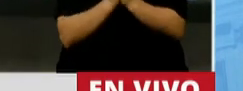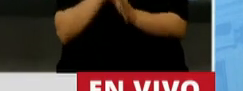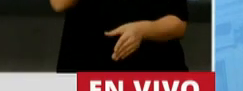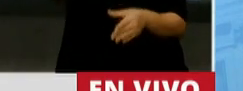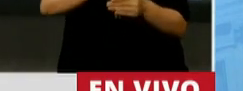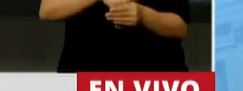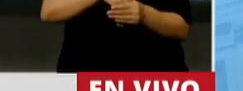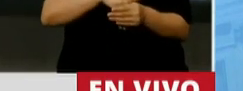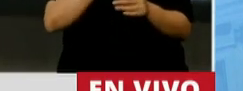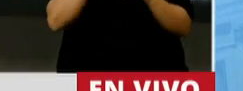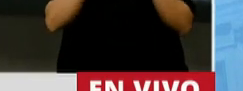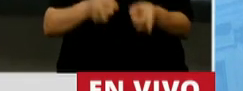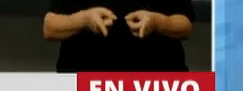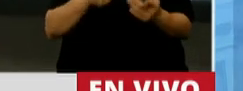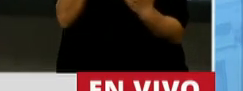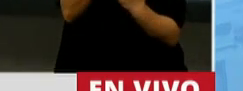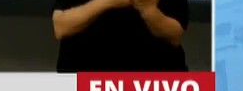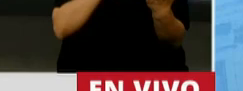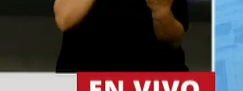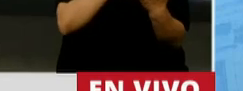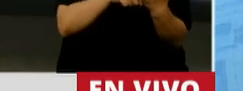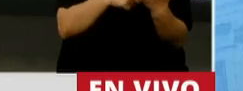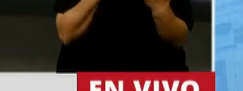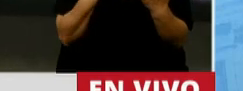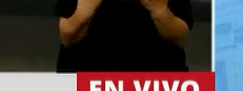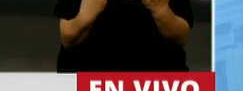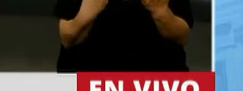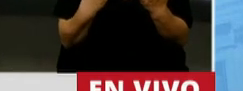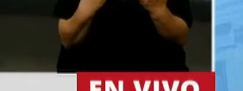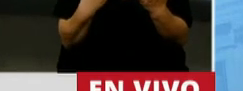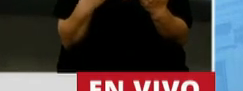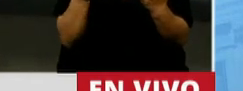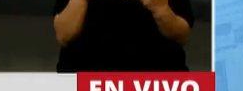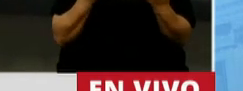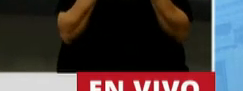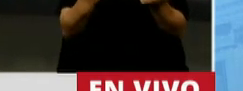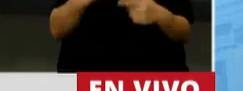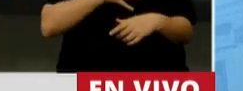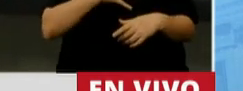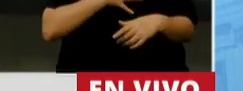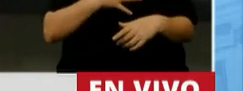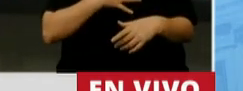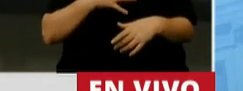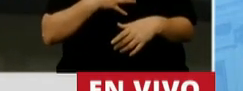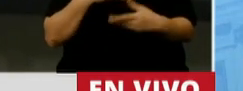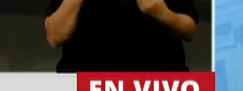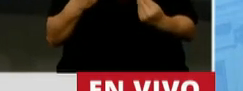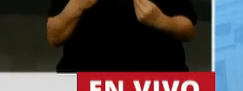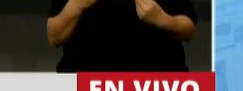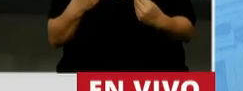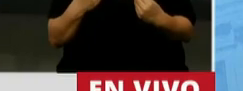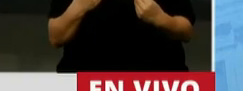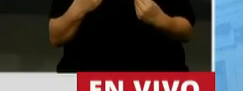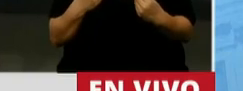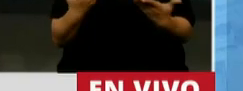y que además esto sirva, ¿para qué? Para generar la confianza necesaria para precisamente